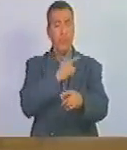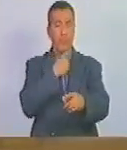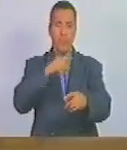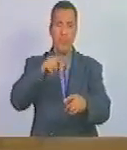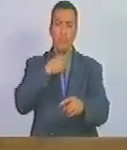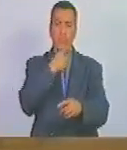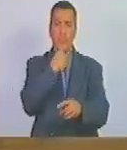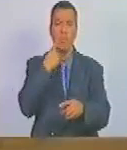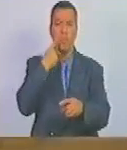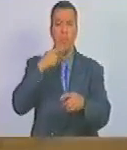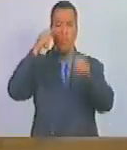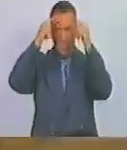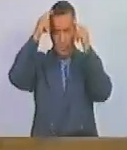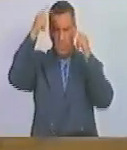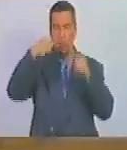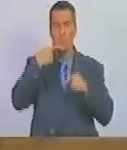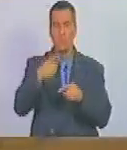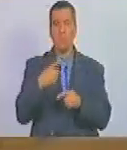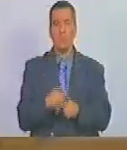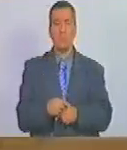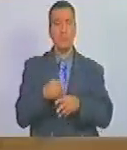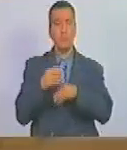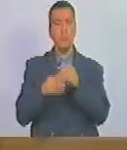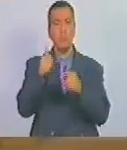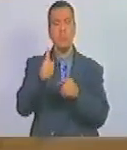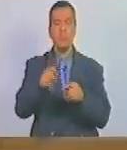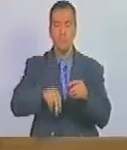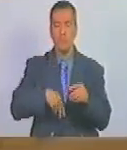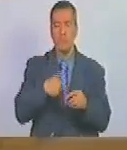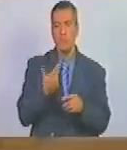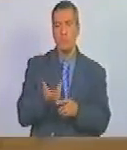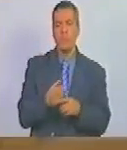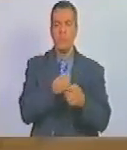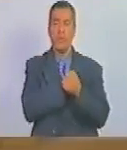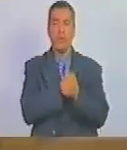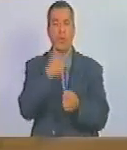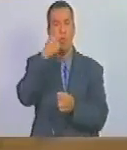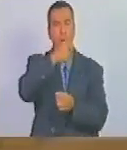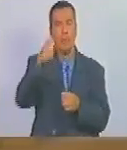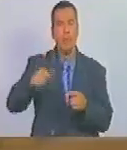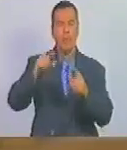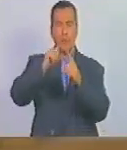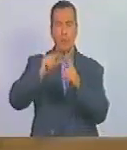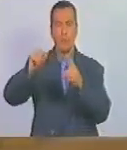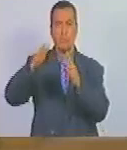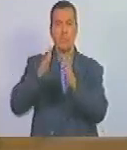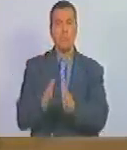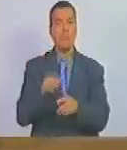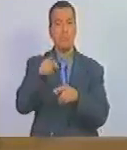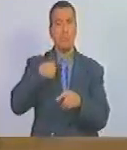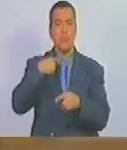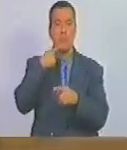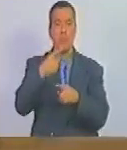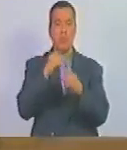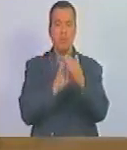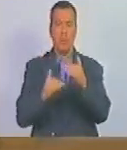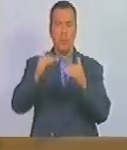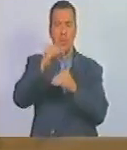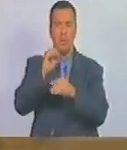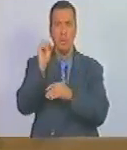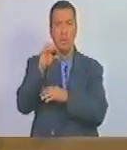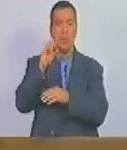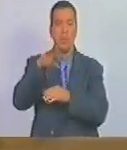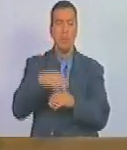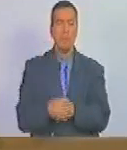labios Chávez expresado y expresó cada vez que pudo el amor al pueblo árabe palestino y lo expresó en actos concretos